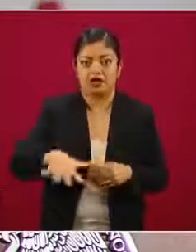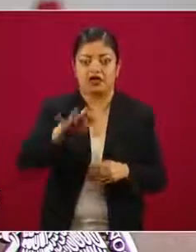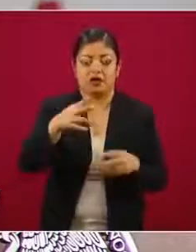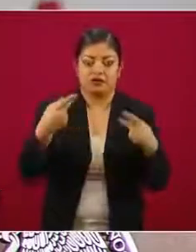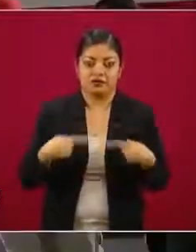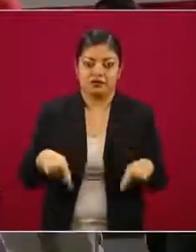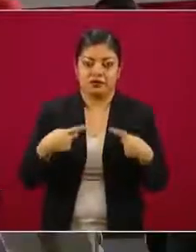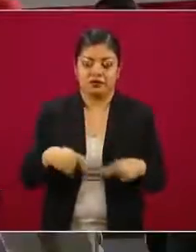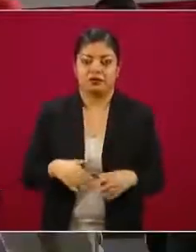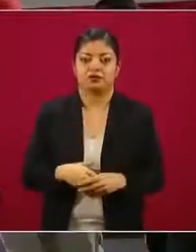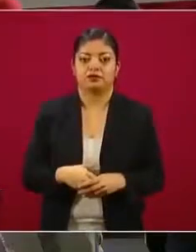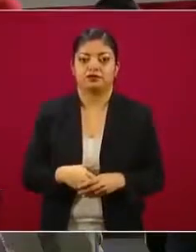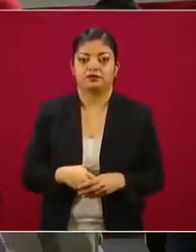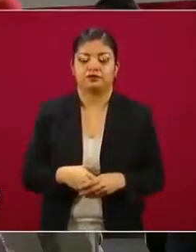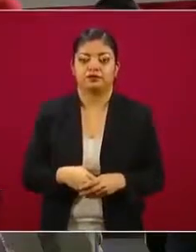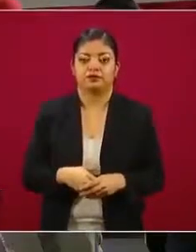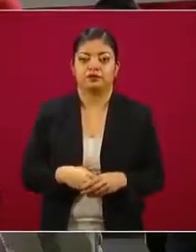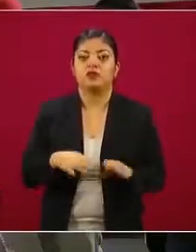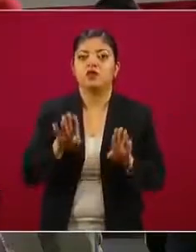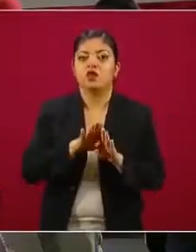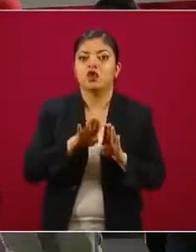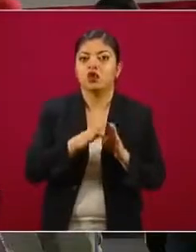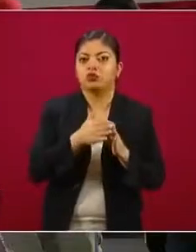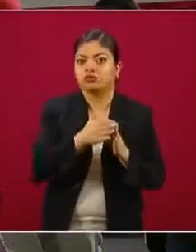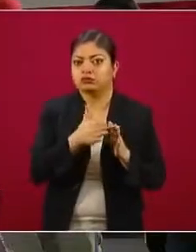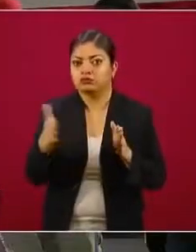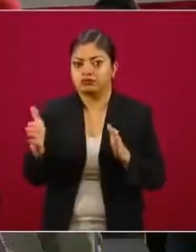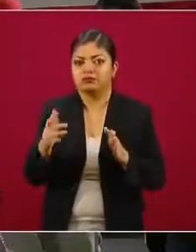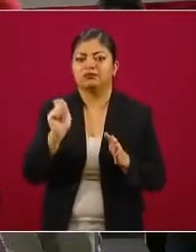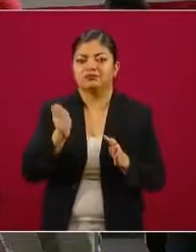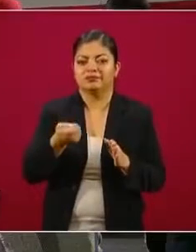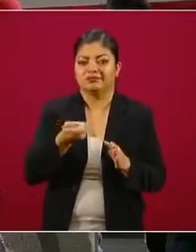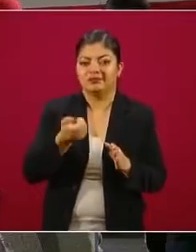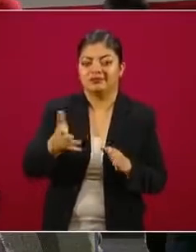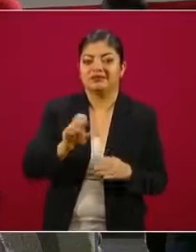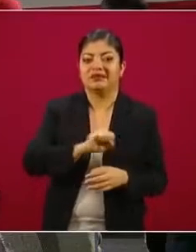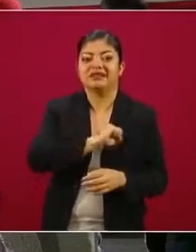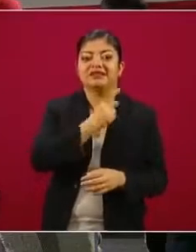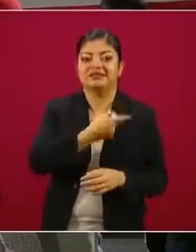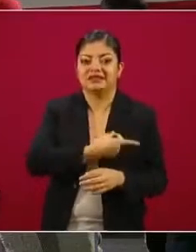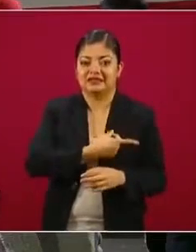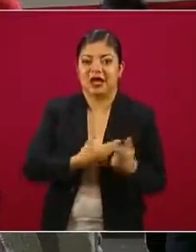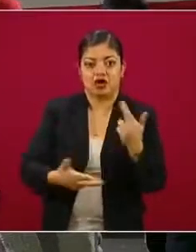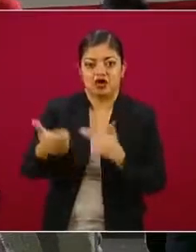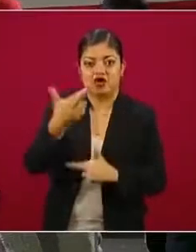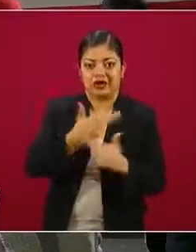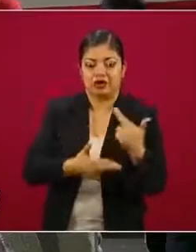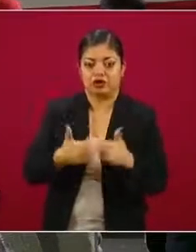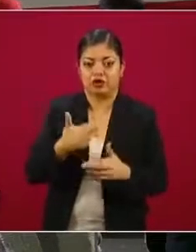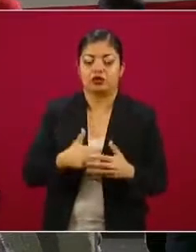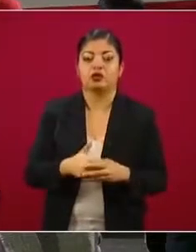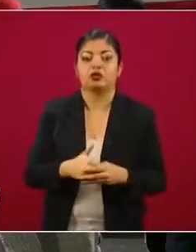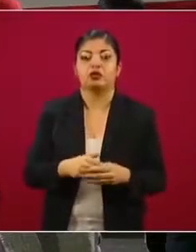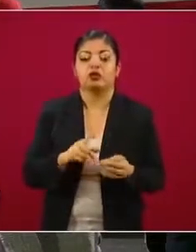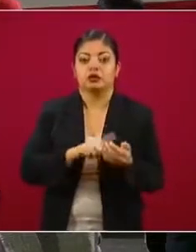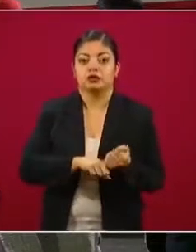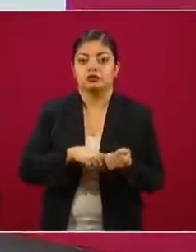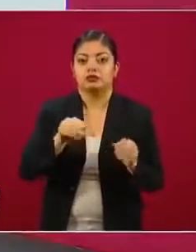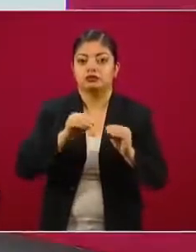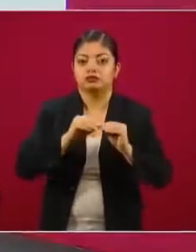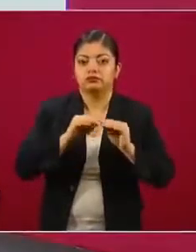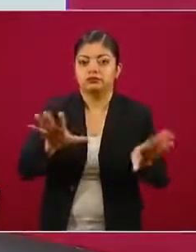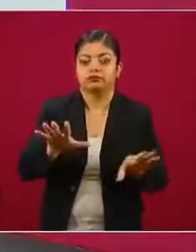La ruta de este sano retorno está establecida en dos acuerdos publicados el 14